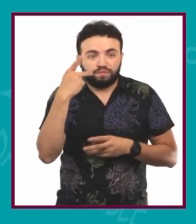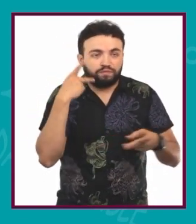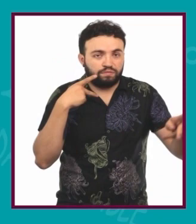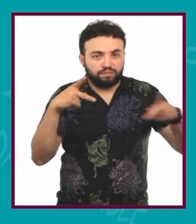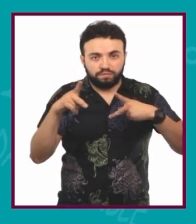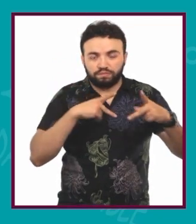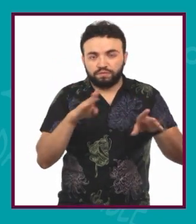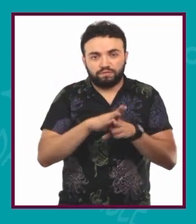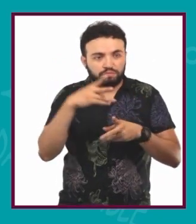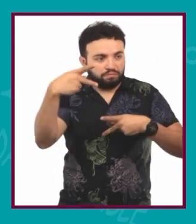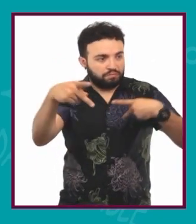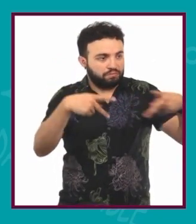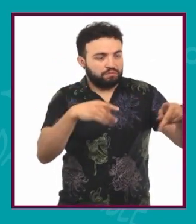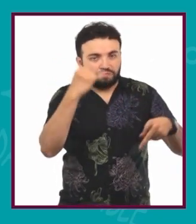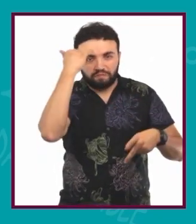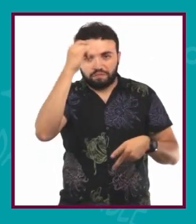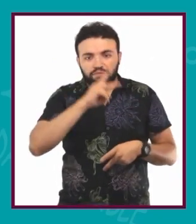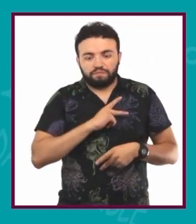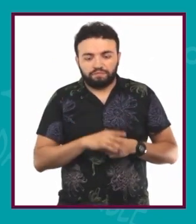cualquier tema.